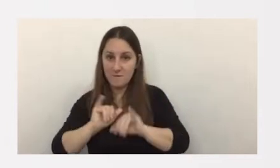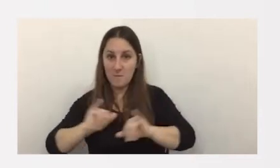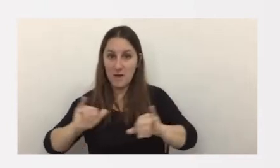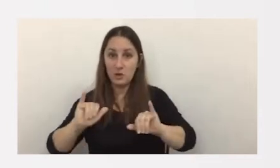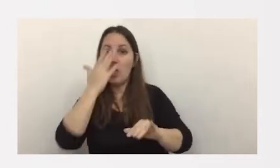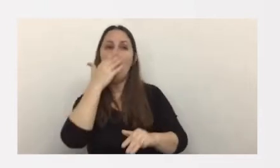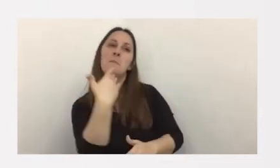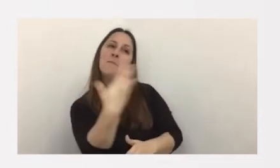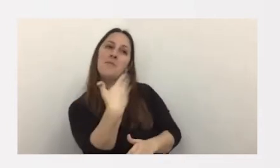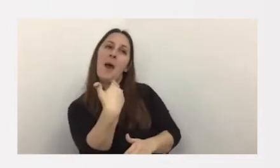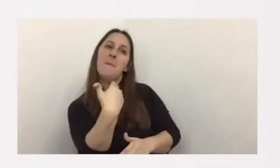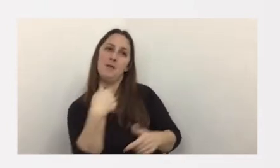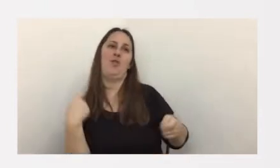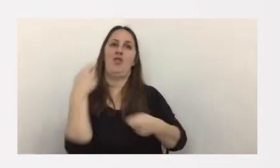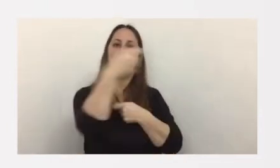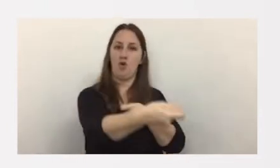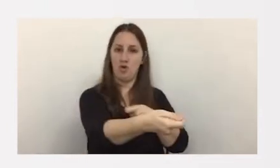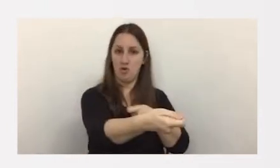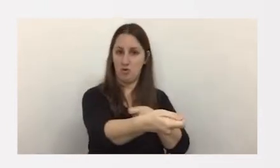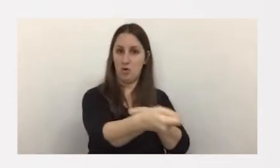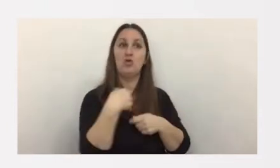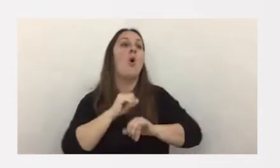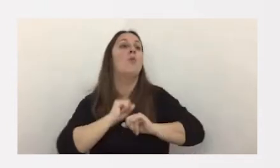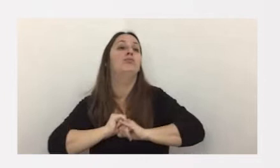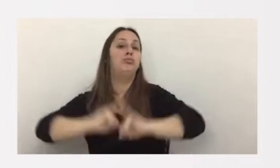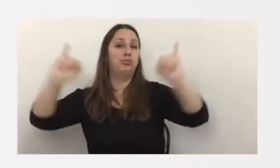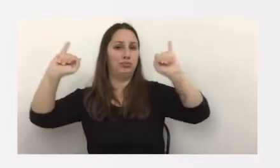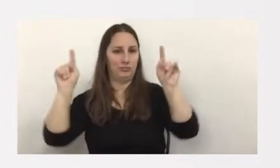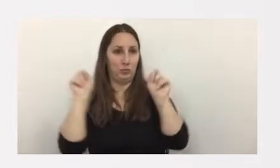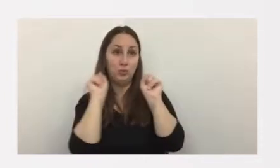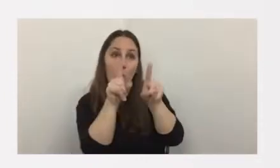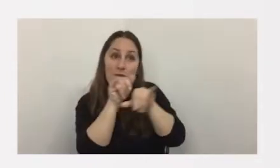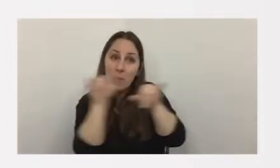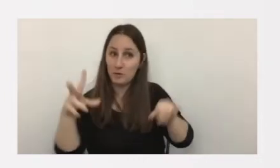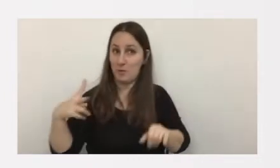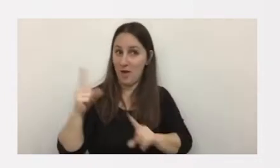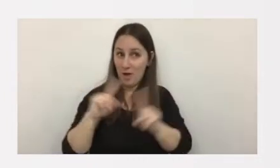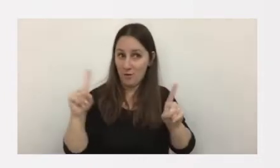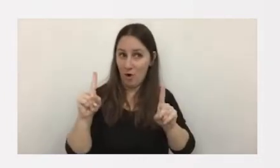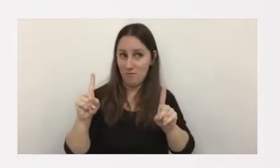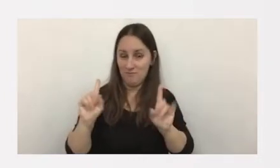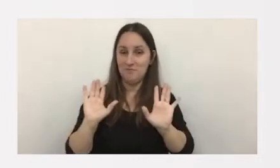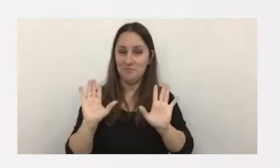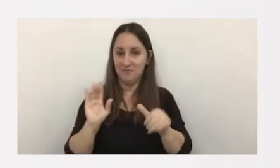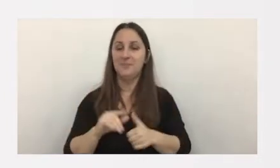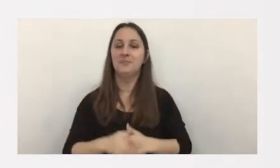te pido un rescate a cambio de no publicar tu información o venderla al mejor postor